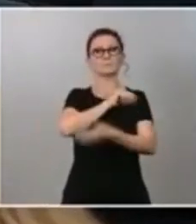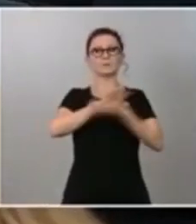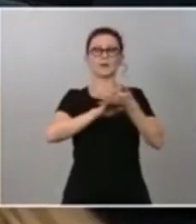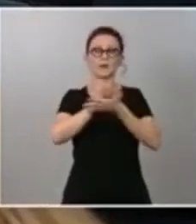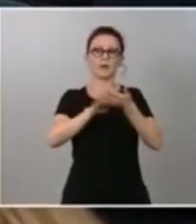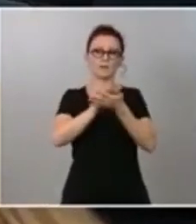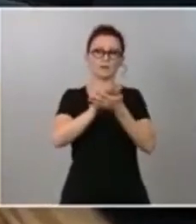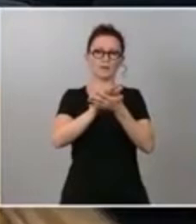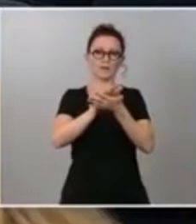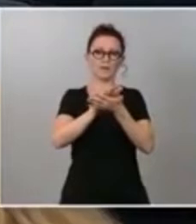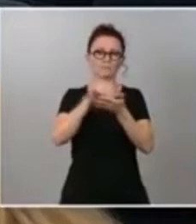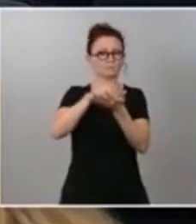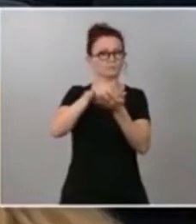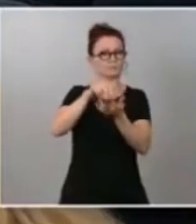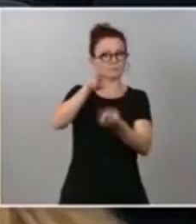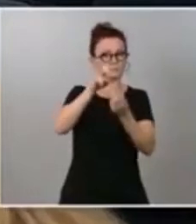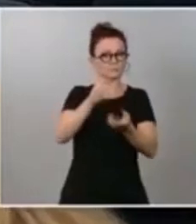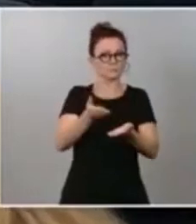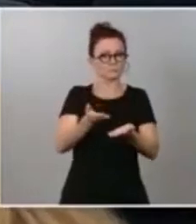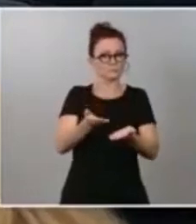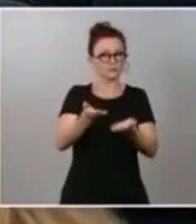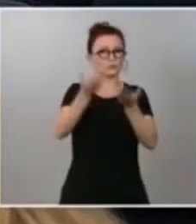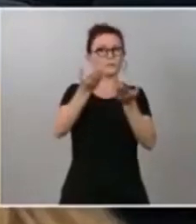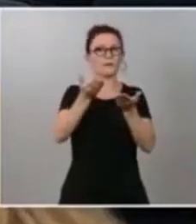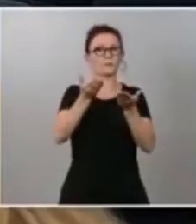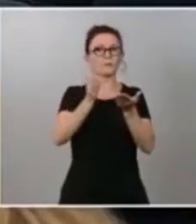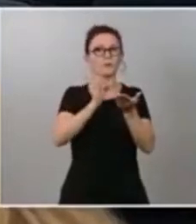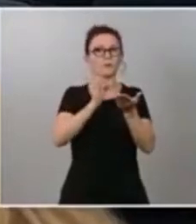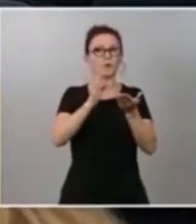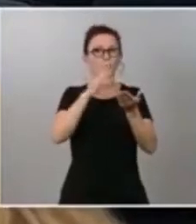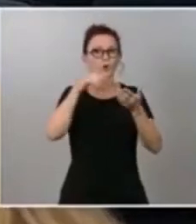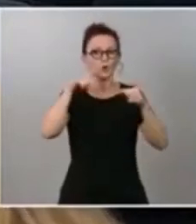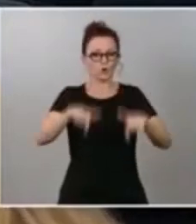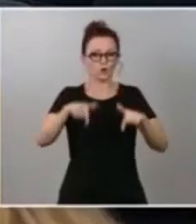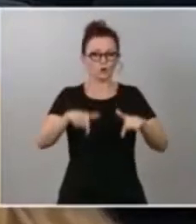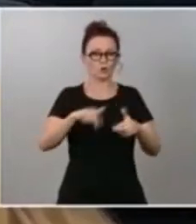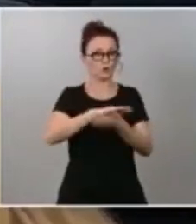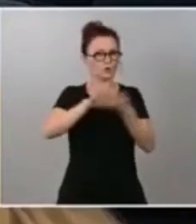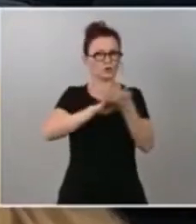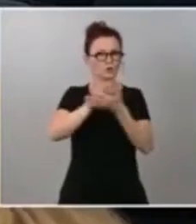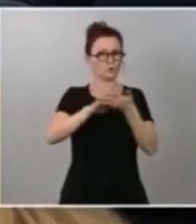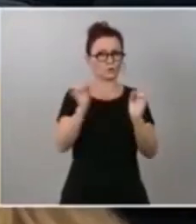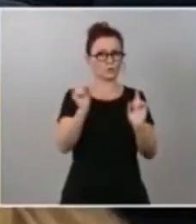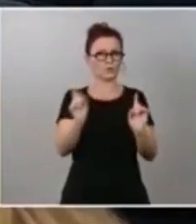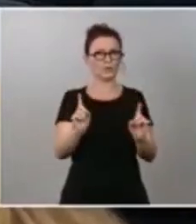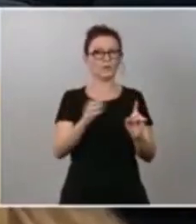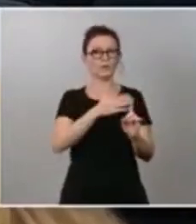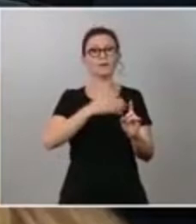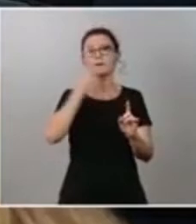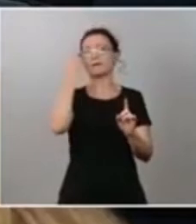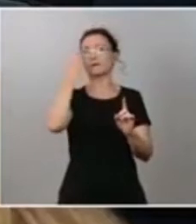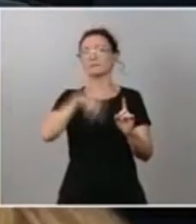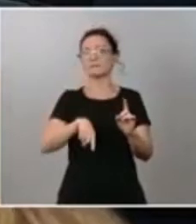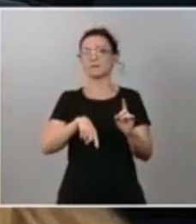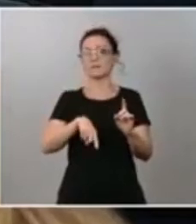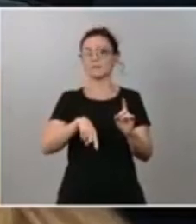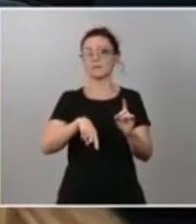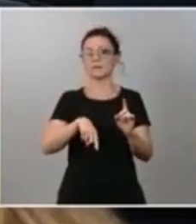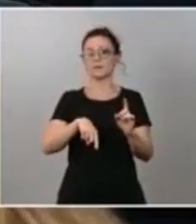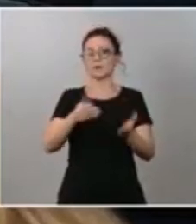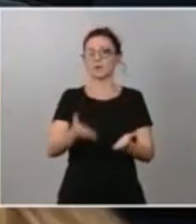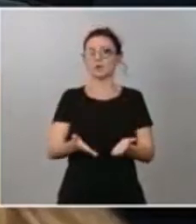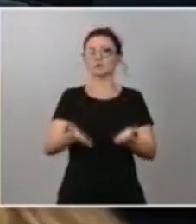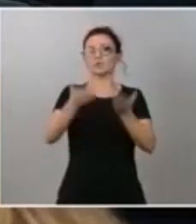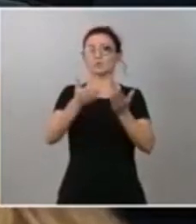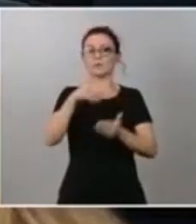no ha mencionado quería saber en qué momento de la legislatura anunciarían esas subidas y por último